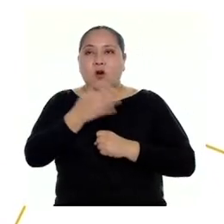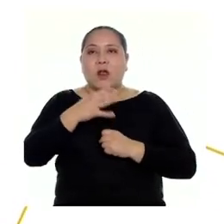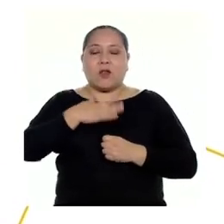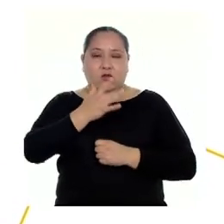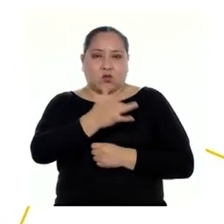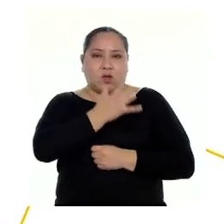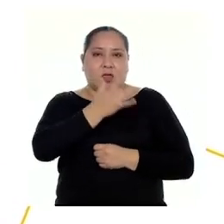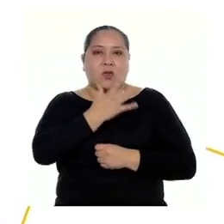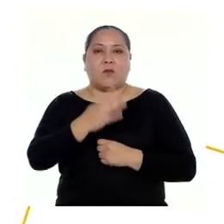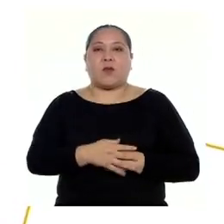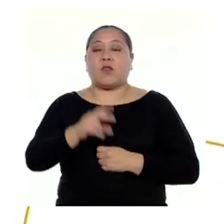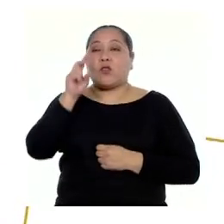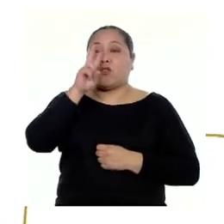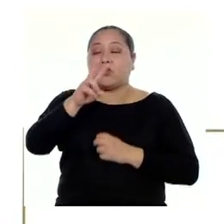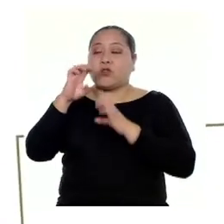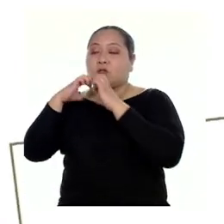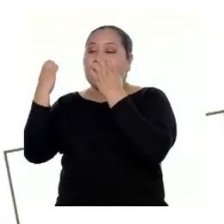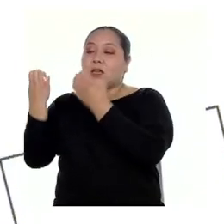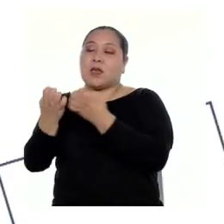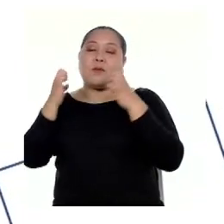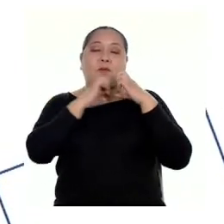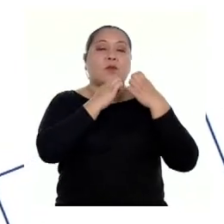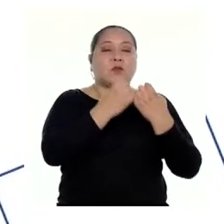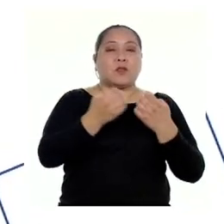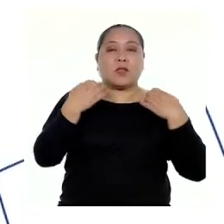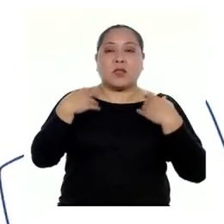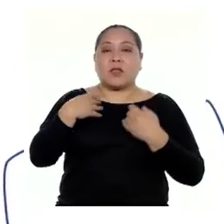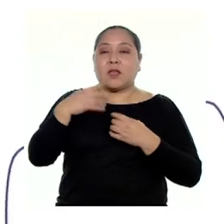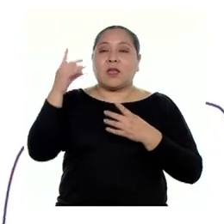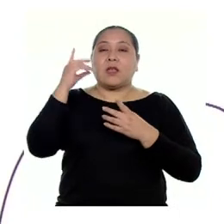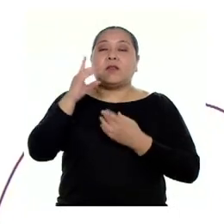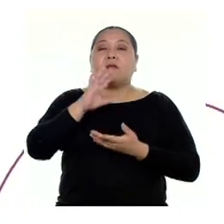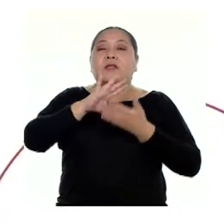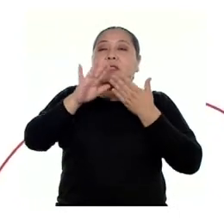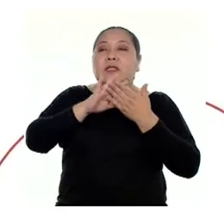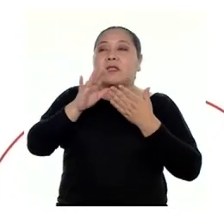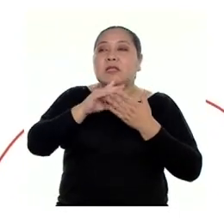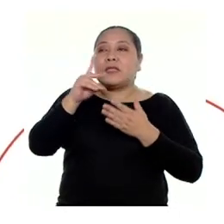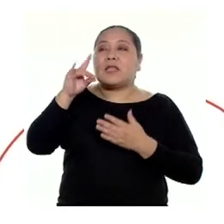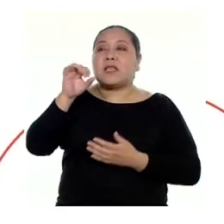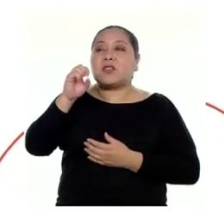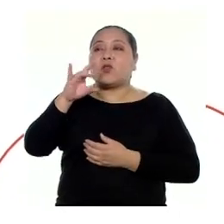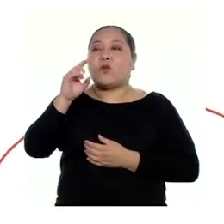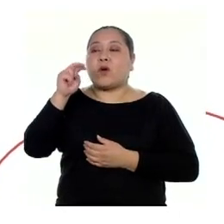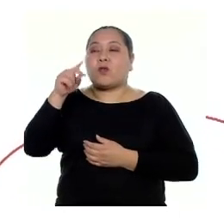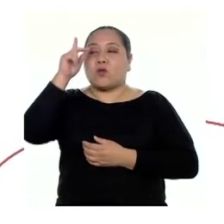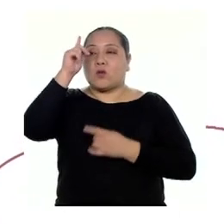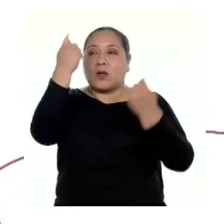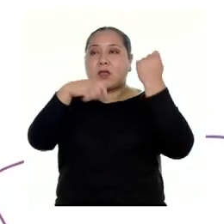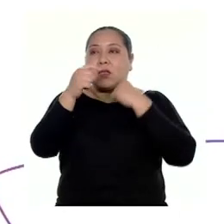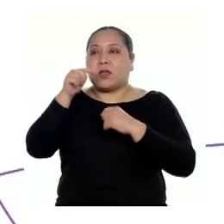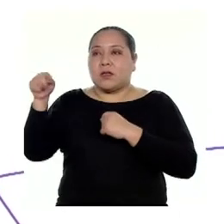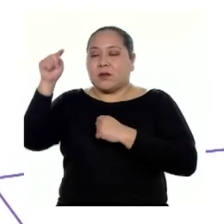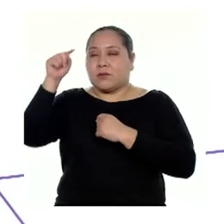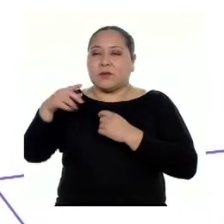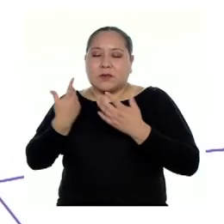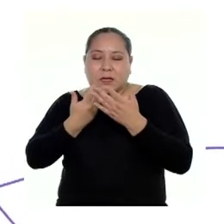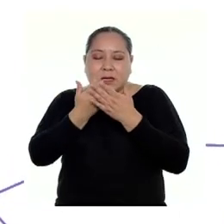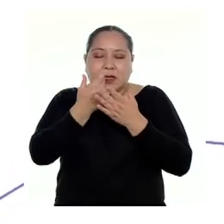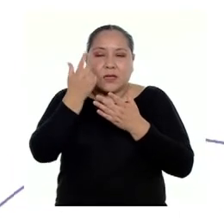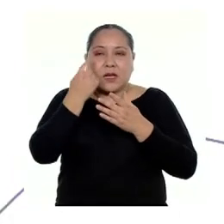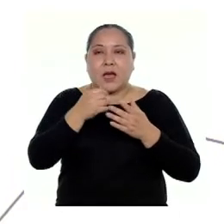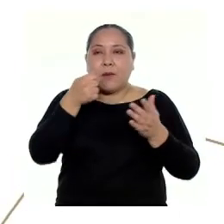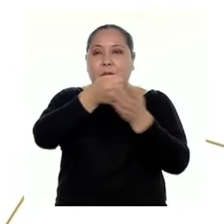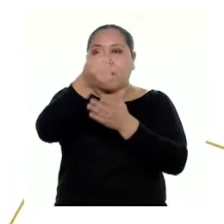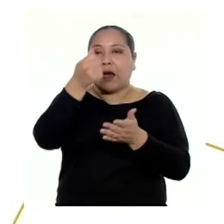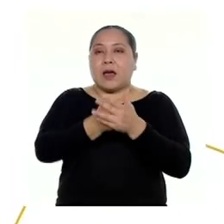ánimo. Los dos equipos tienen descuento en una tienda, tal como se muestra en las siguientes figuras. Ya estando por pagar el producto